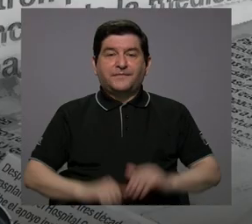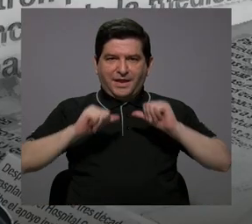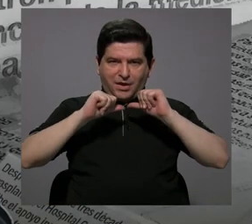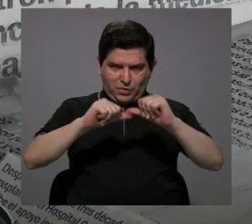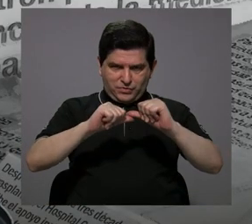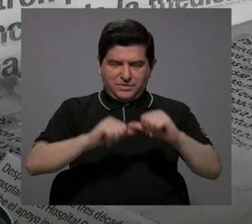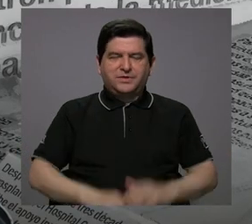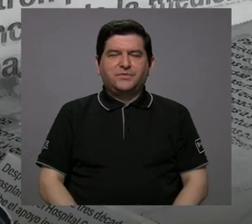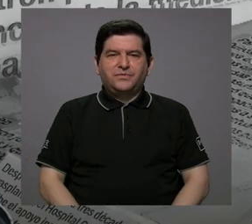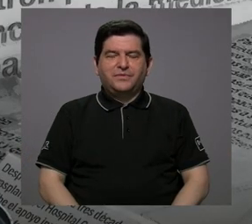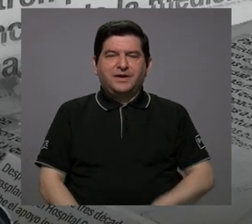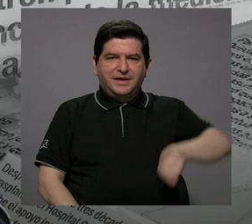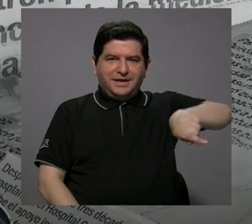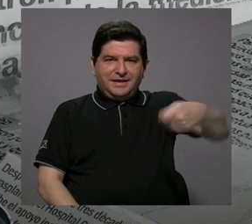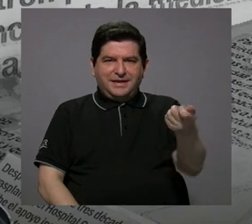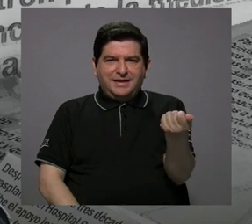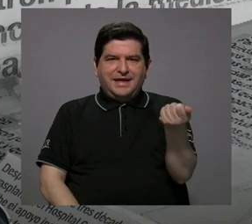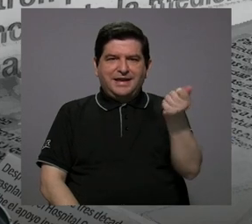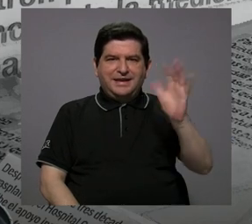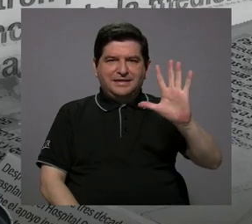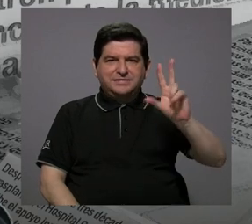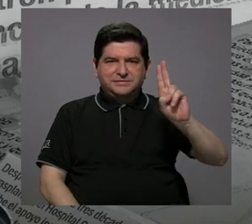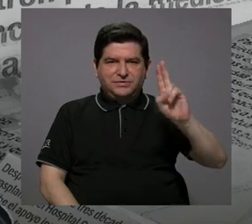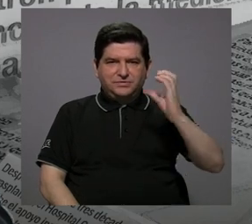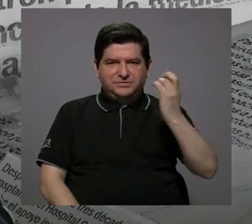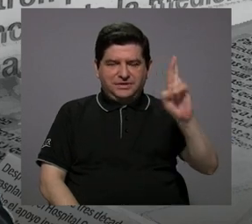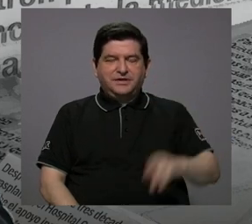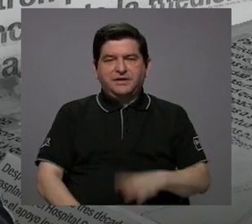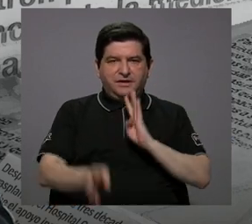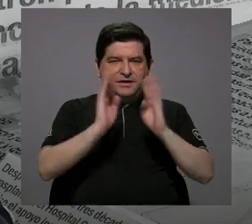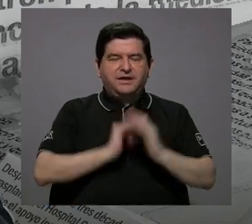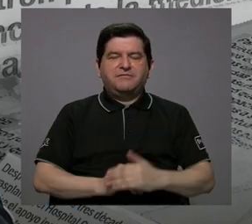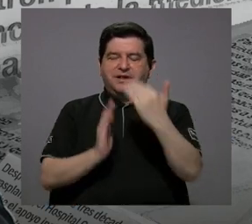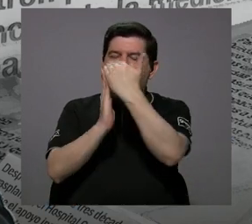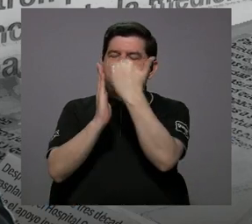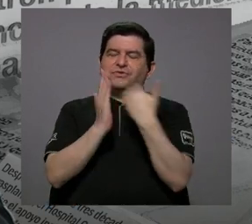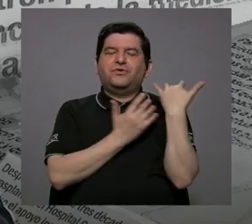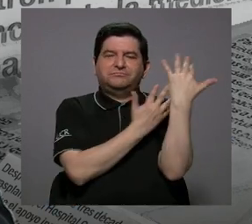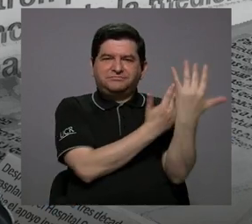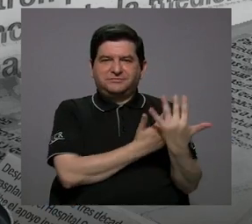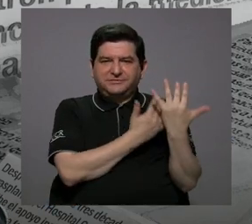Continuamos por 15 UCR hablando sobre las listas de espera.